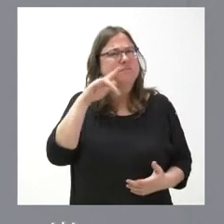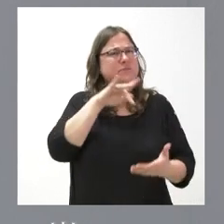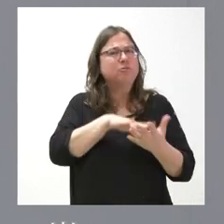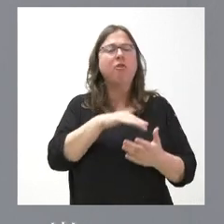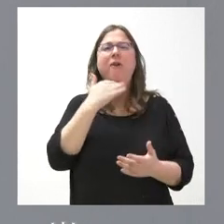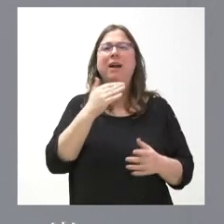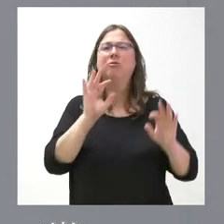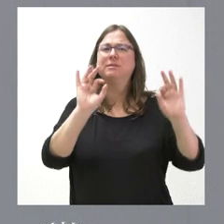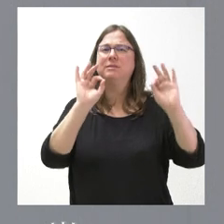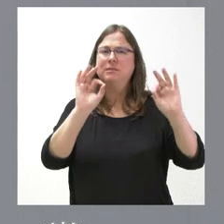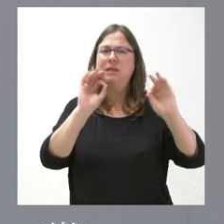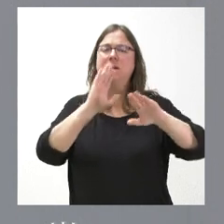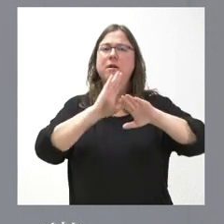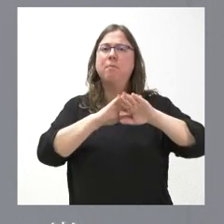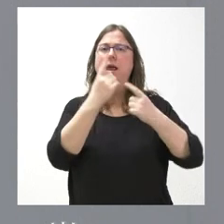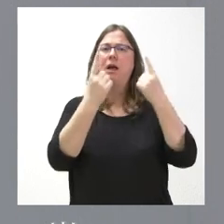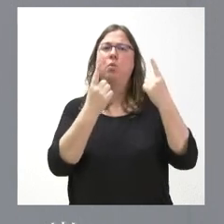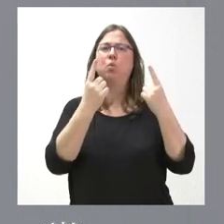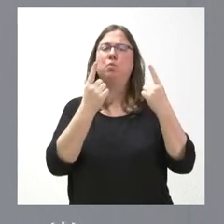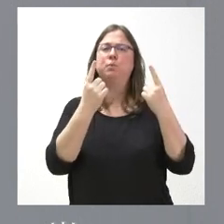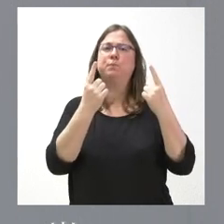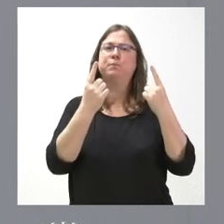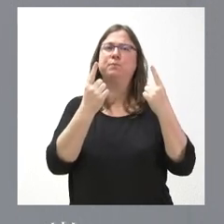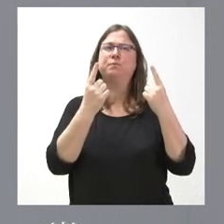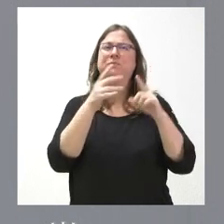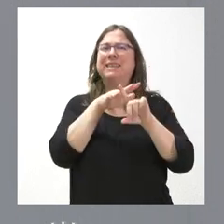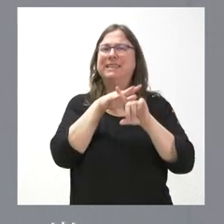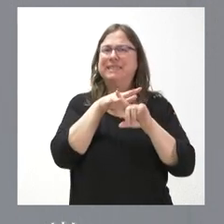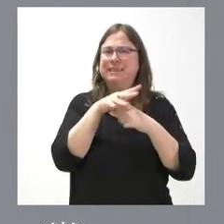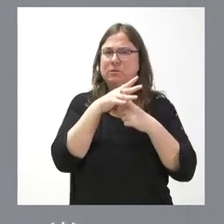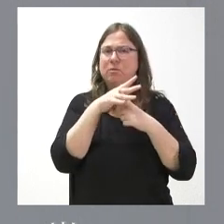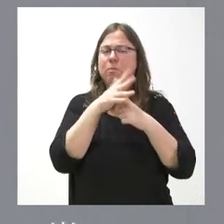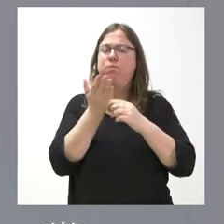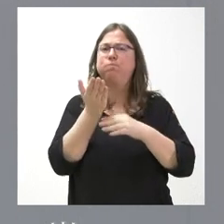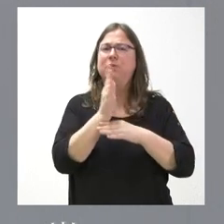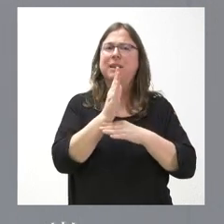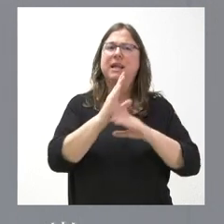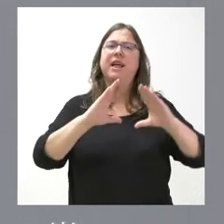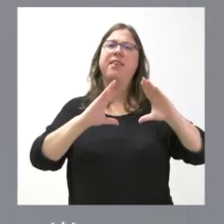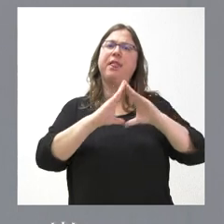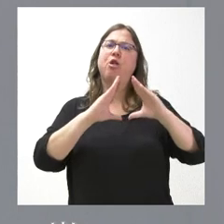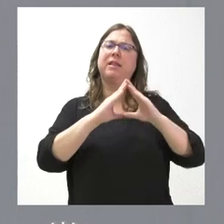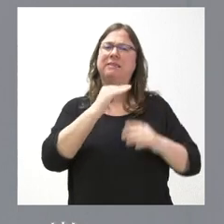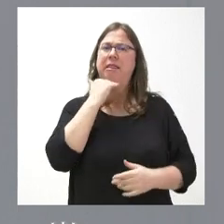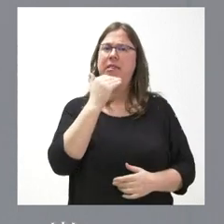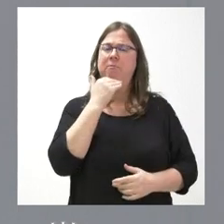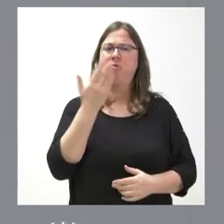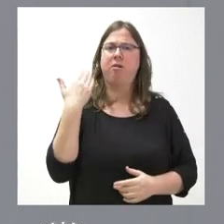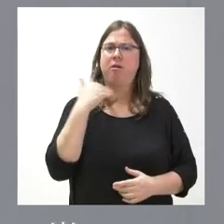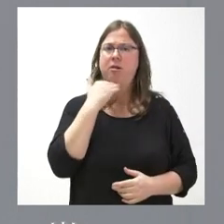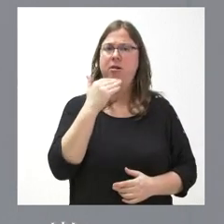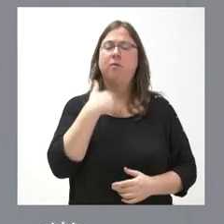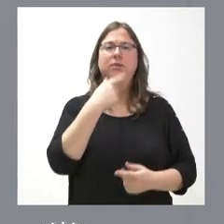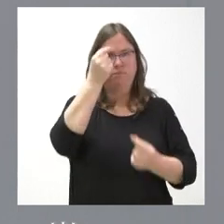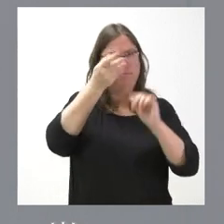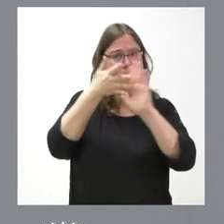cuestión específica respecto de alguna situación planteada respecto de la diócesis de Zamora que le podemos